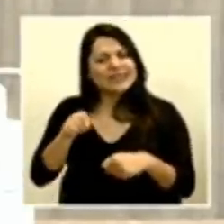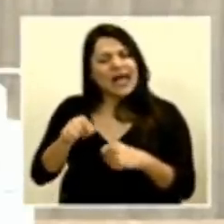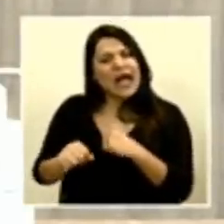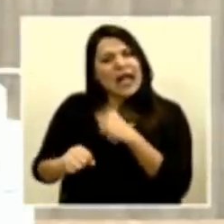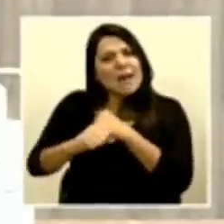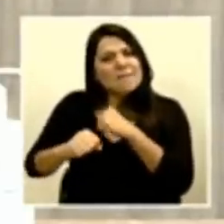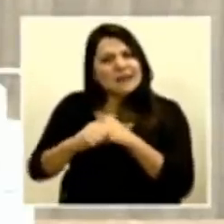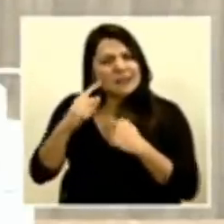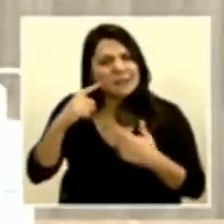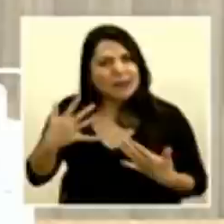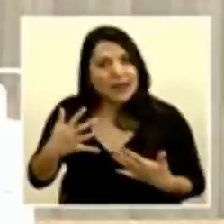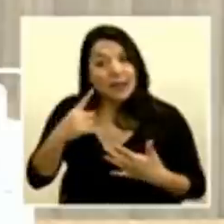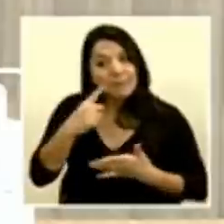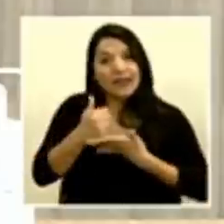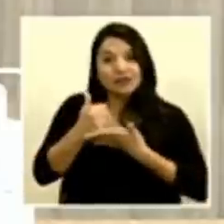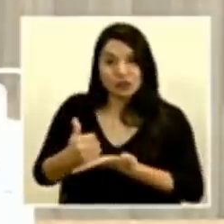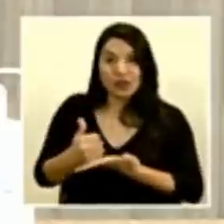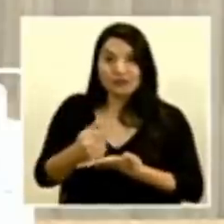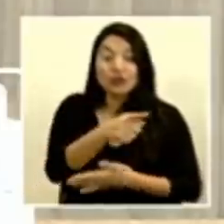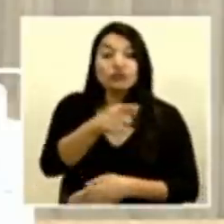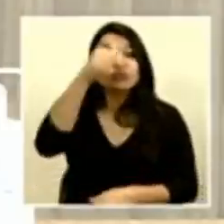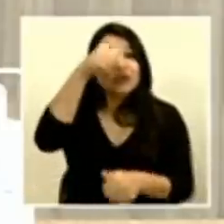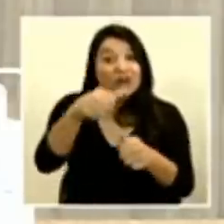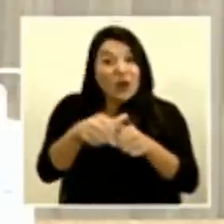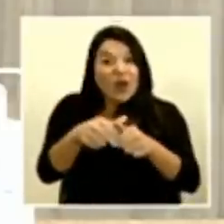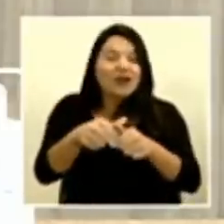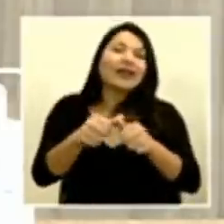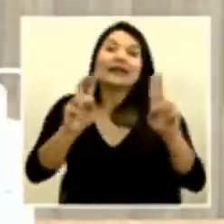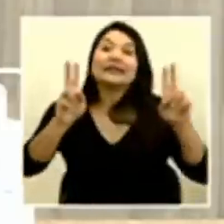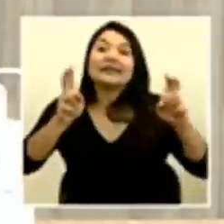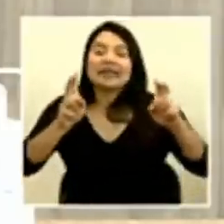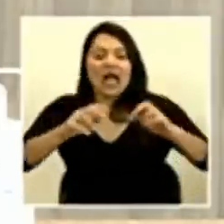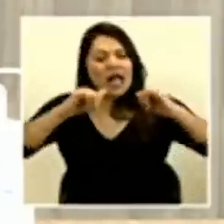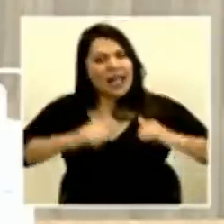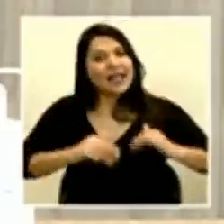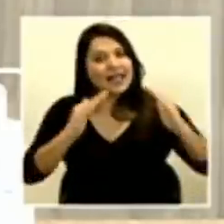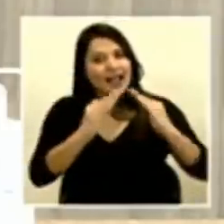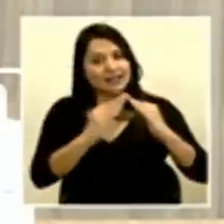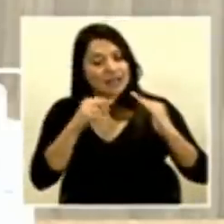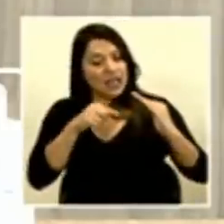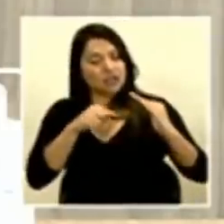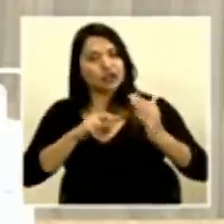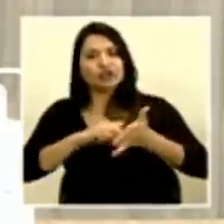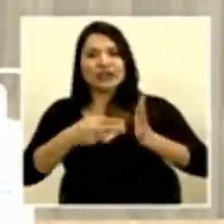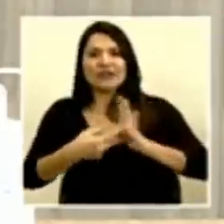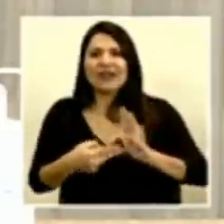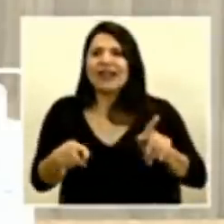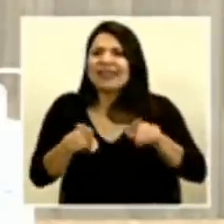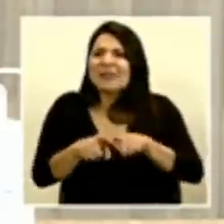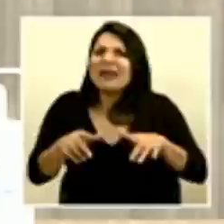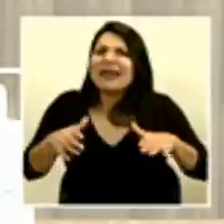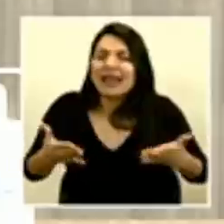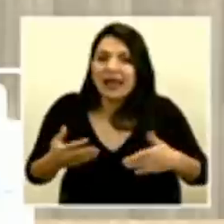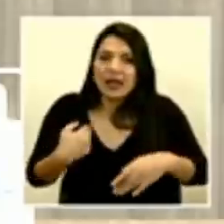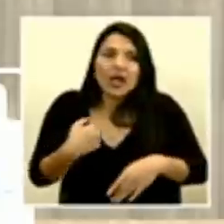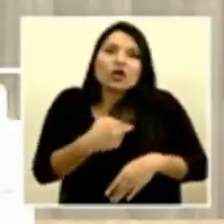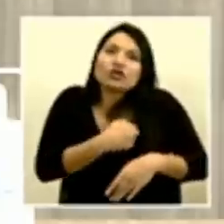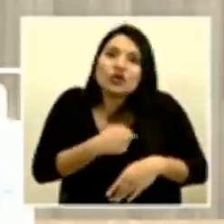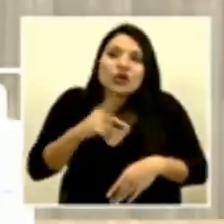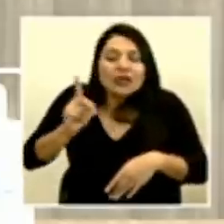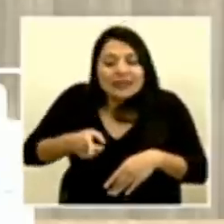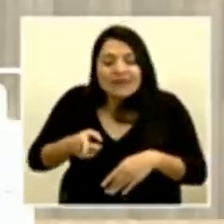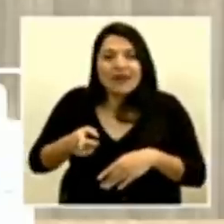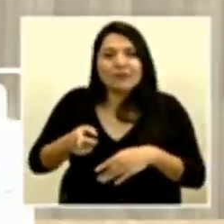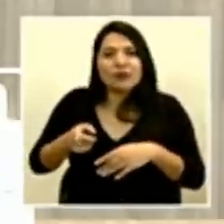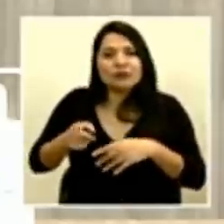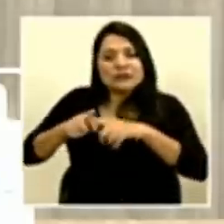porque recordemos que el lema de quedes en casa significa también que tenemos que disminuir muchas actividades y que